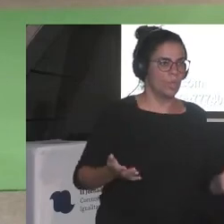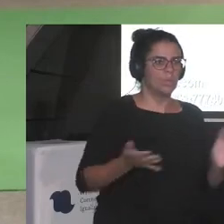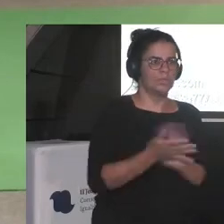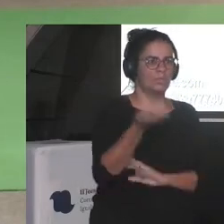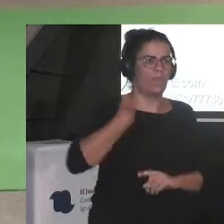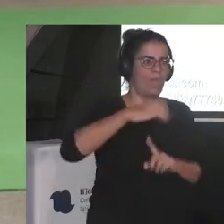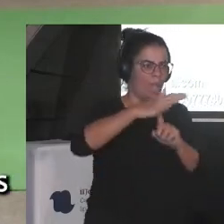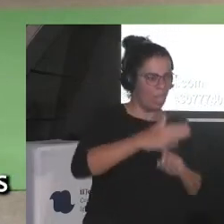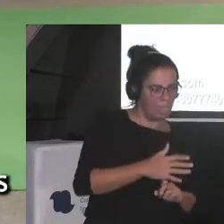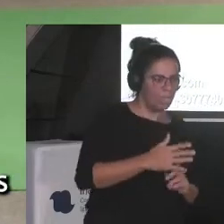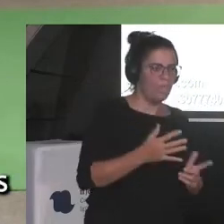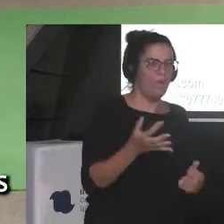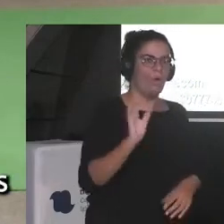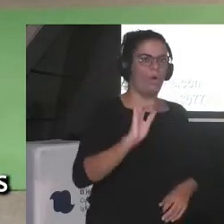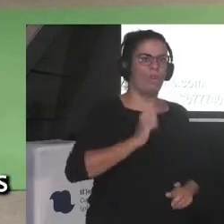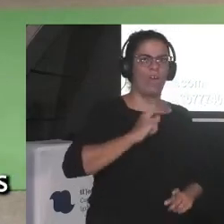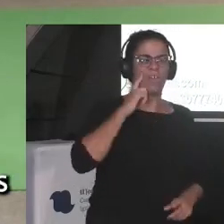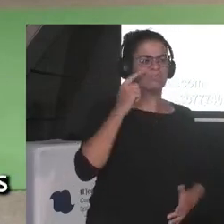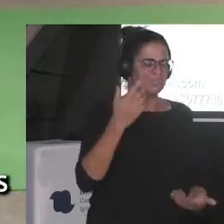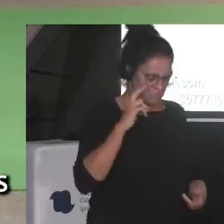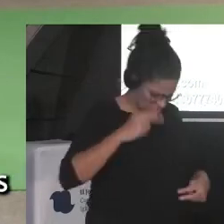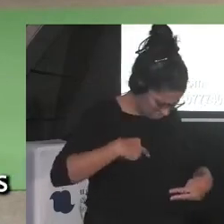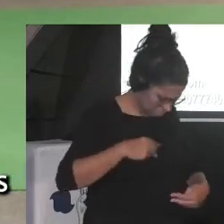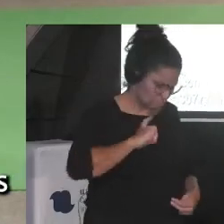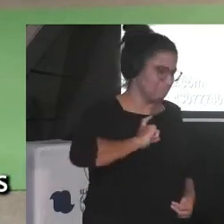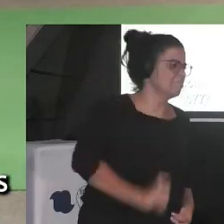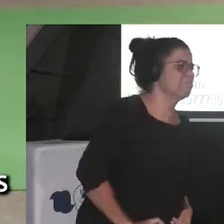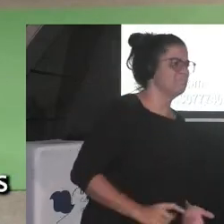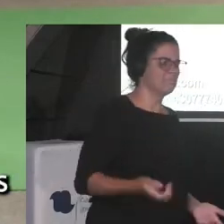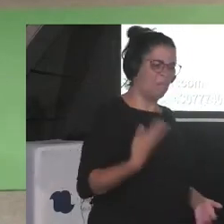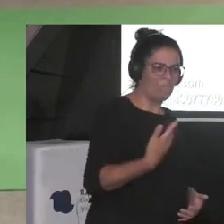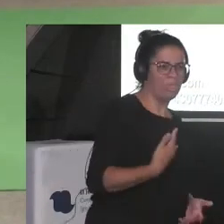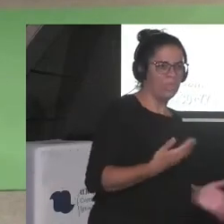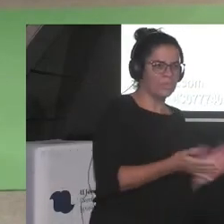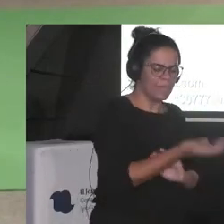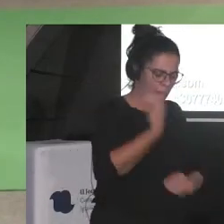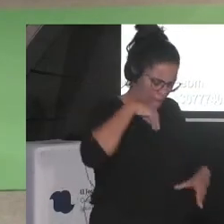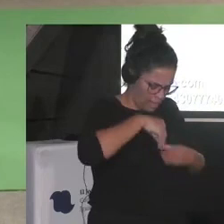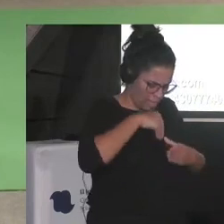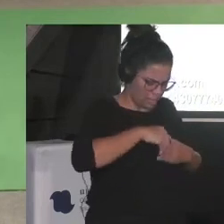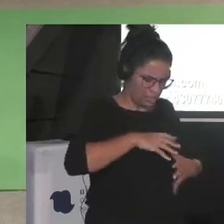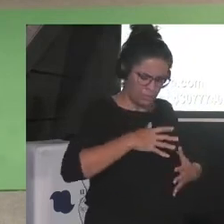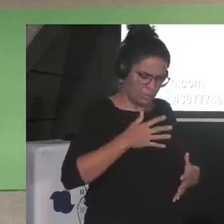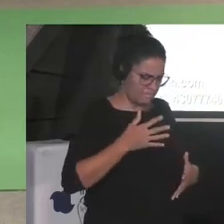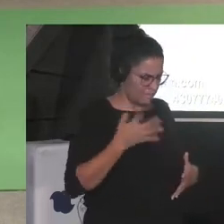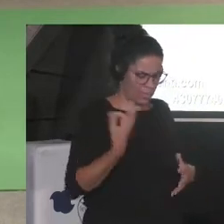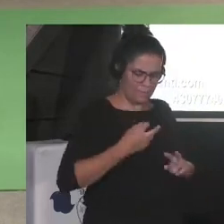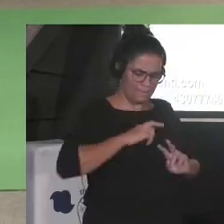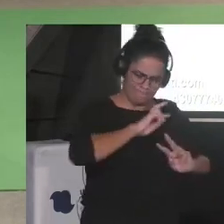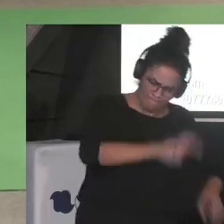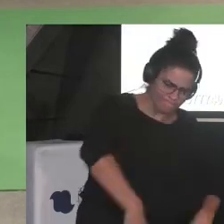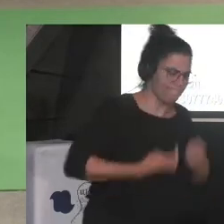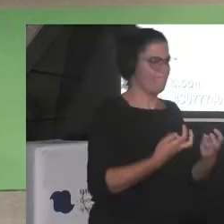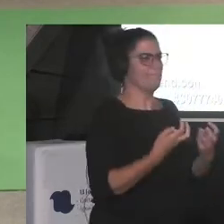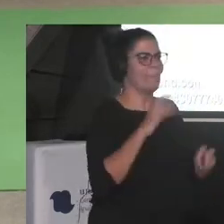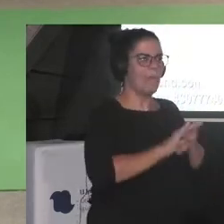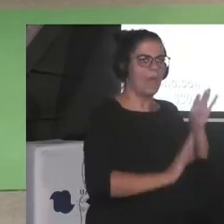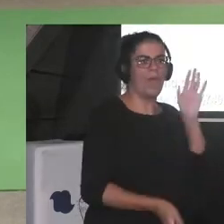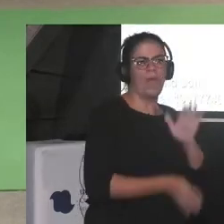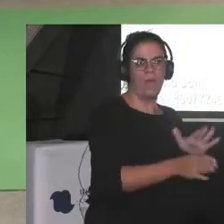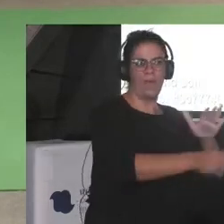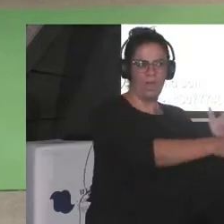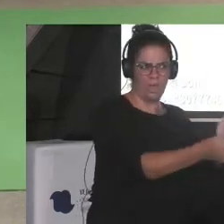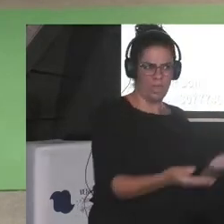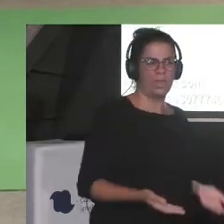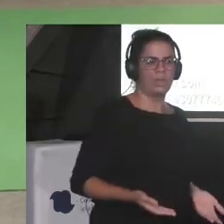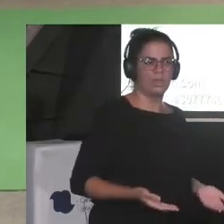valemos lo suficiente ¿no? y eso evidentemente ha hecho una descolocación dentro de nosotras para poder seguir ¿no? para poder estar